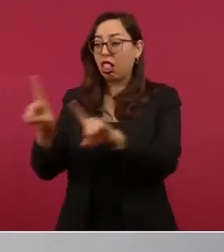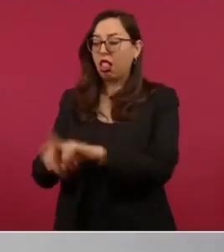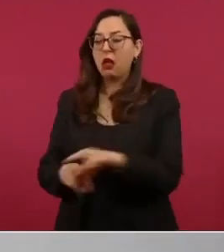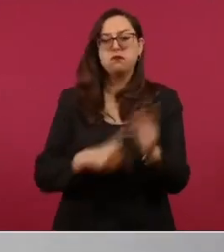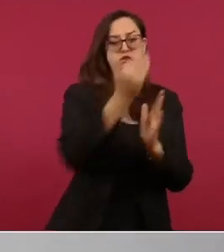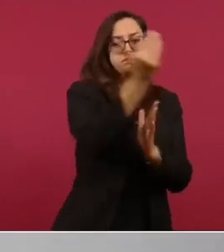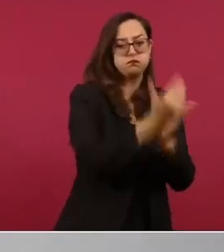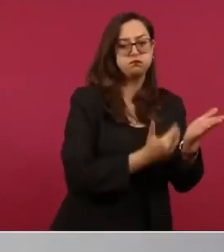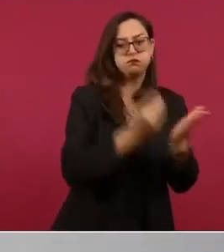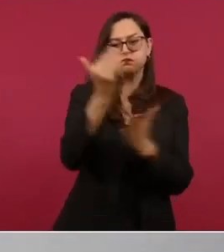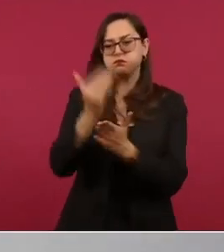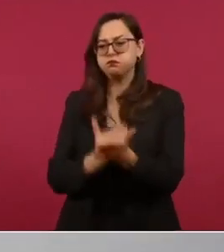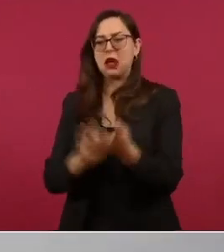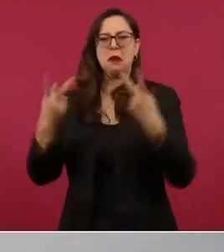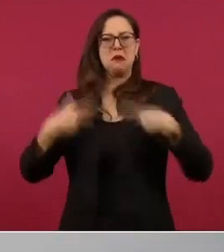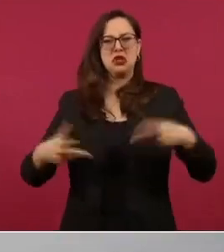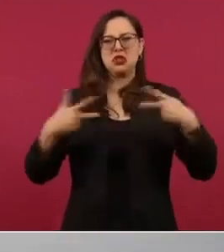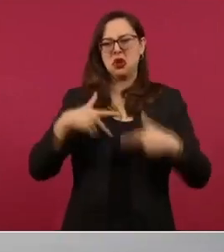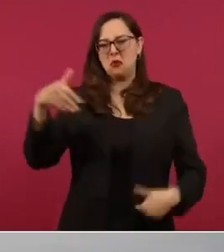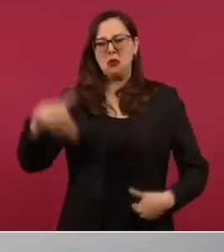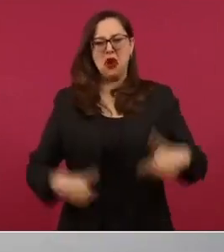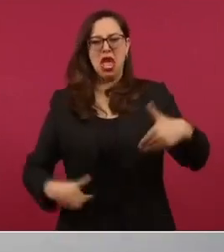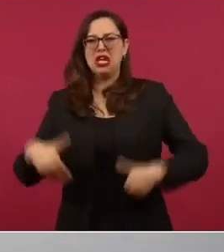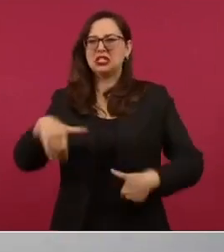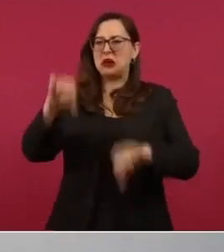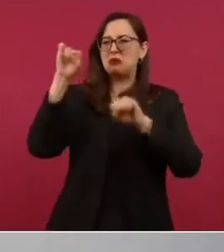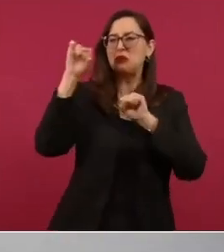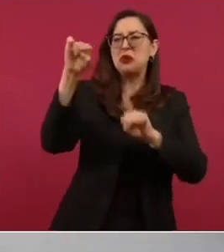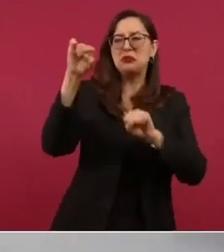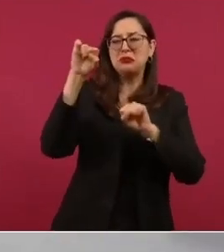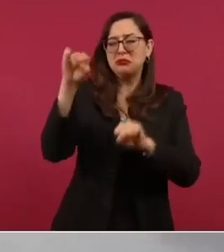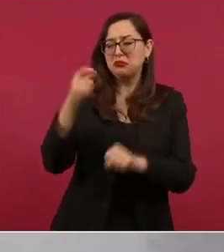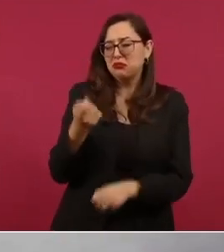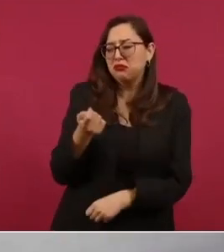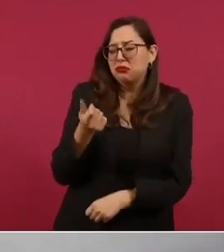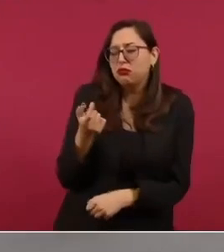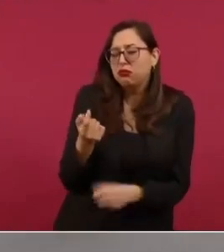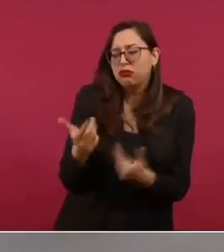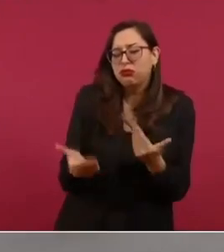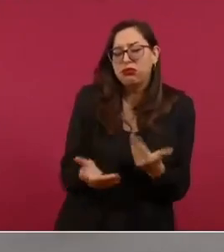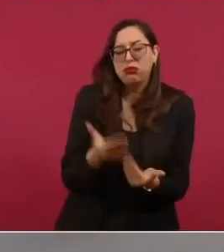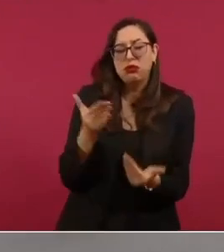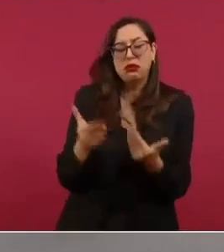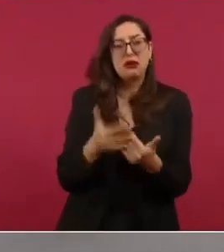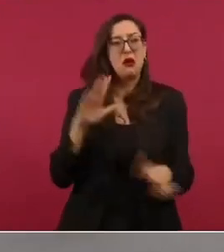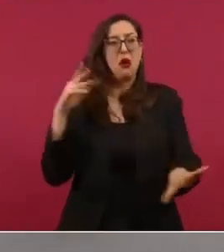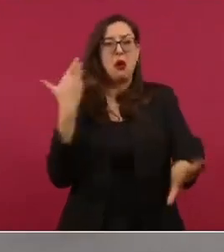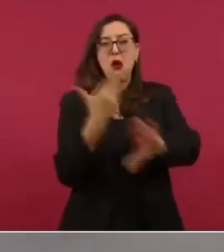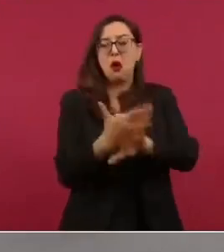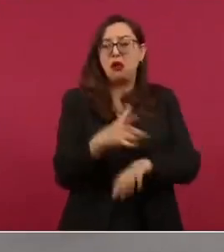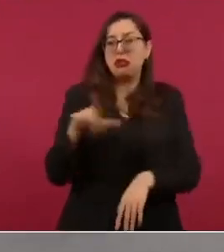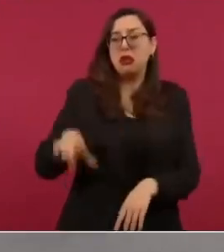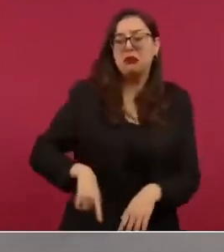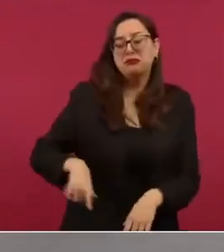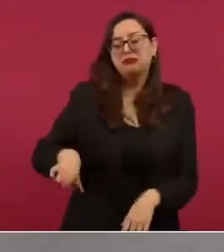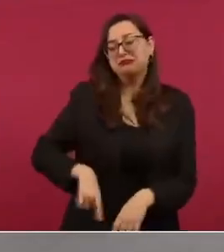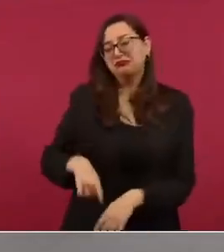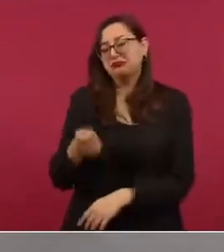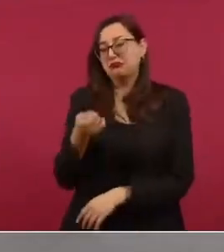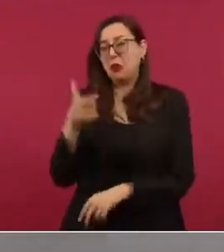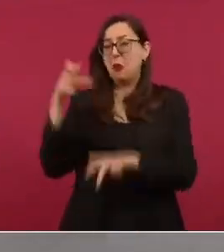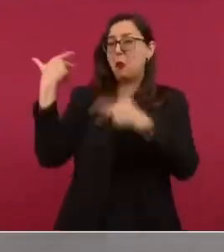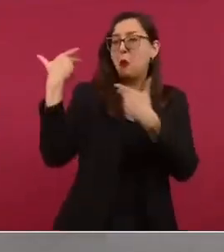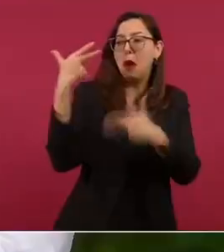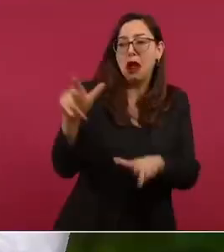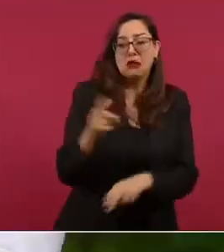protestas son pocas no proliferan las huelgas ni existe ingobernabilidad se garantiza